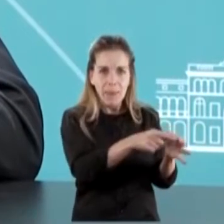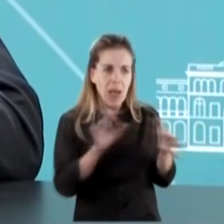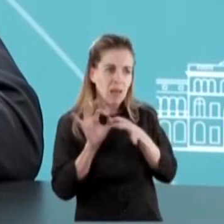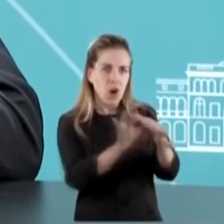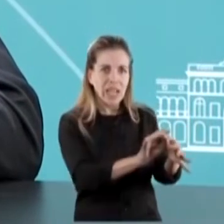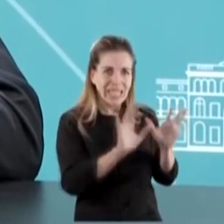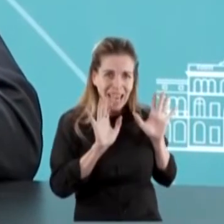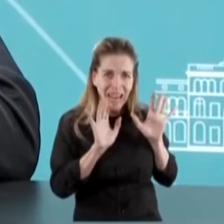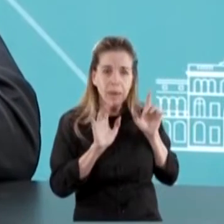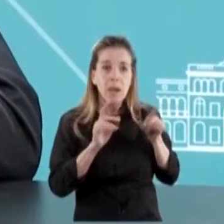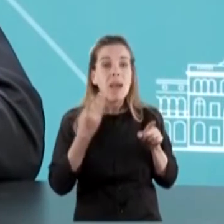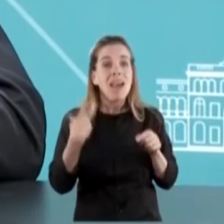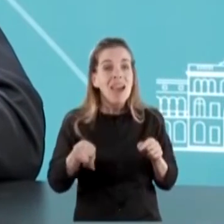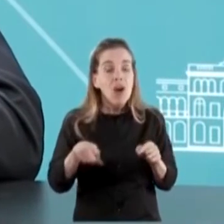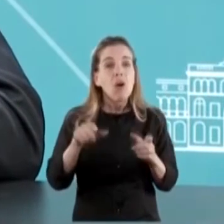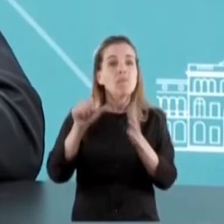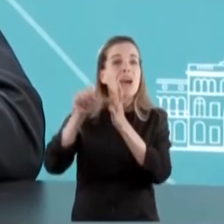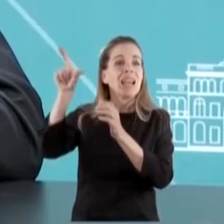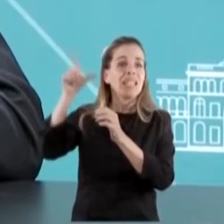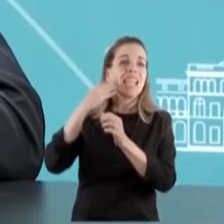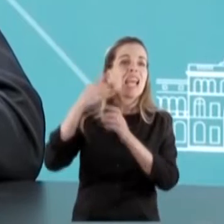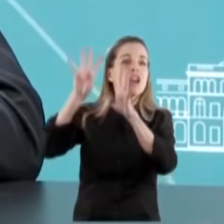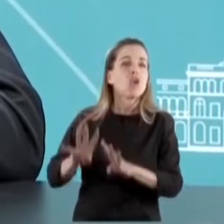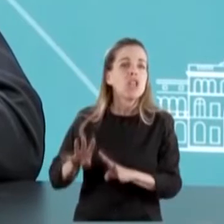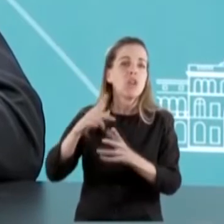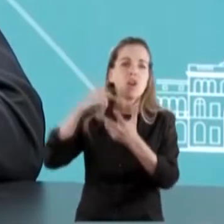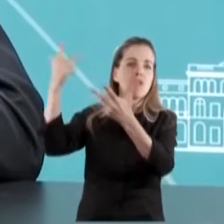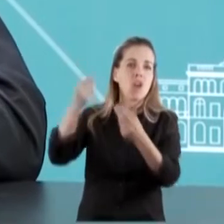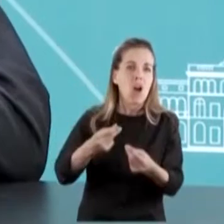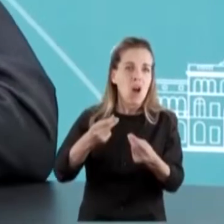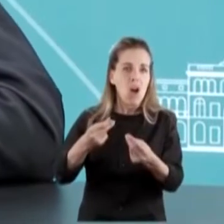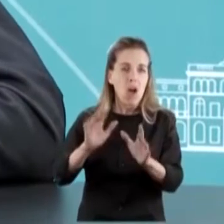también fueron rechazados por el Reino Unido. Pero bueno, esa es la gestión que venimos llevando adelante.